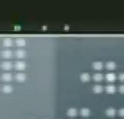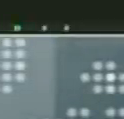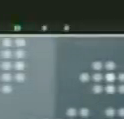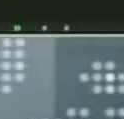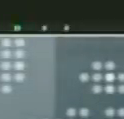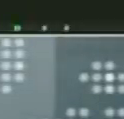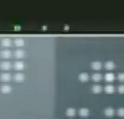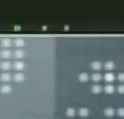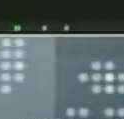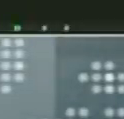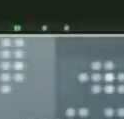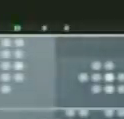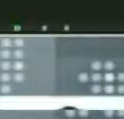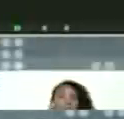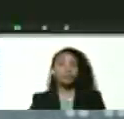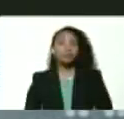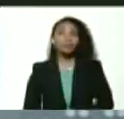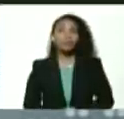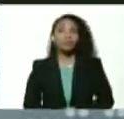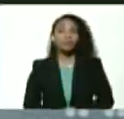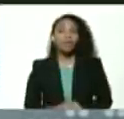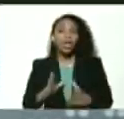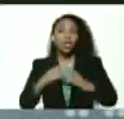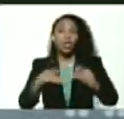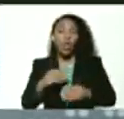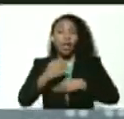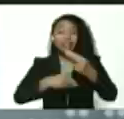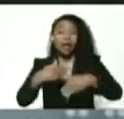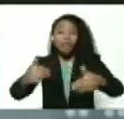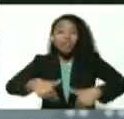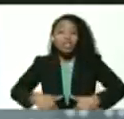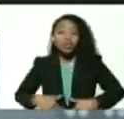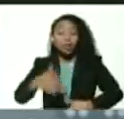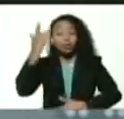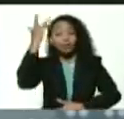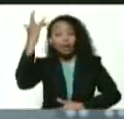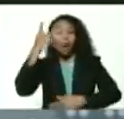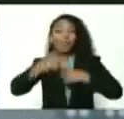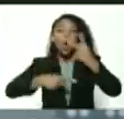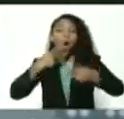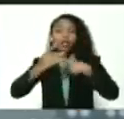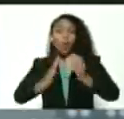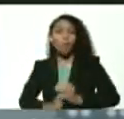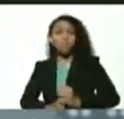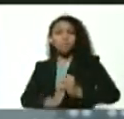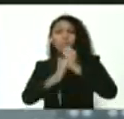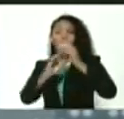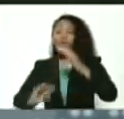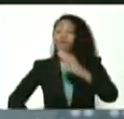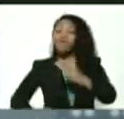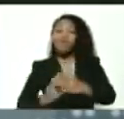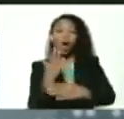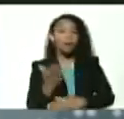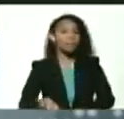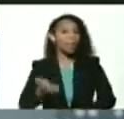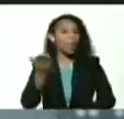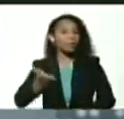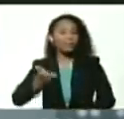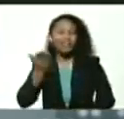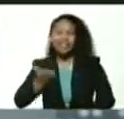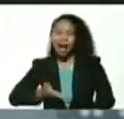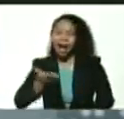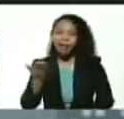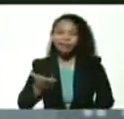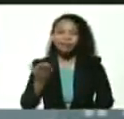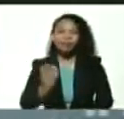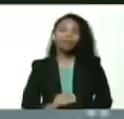físico intelectual político el liderazgo es fundamental el liderazgo